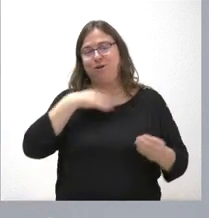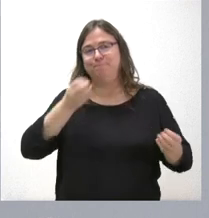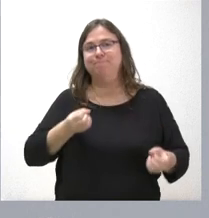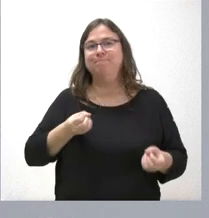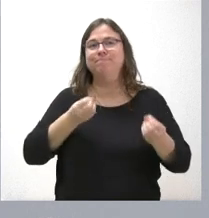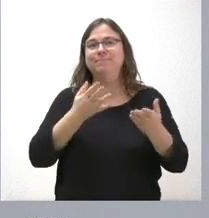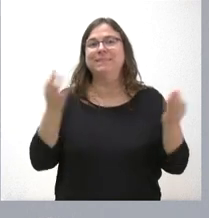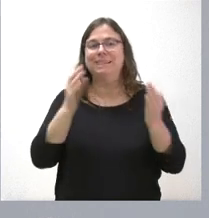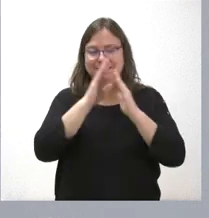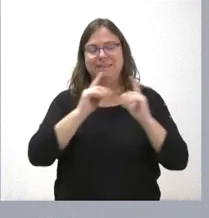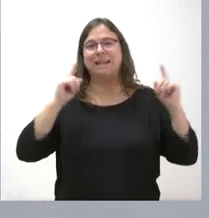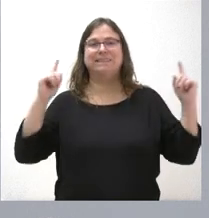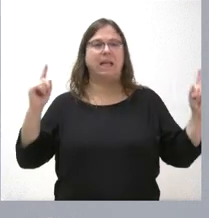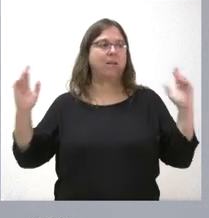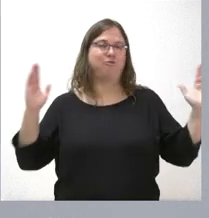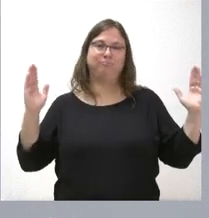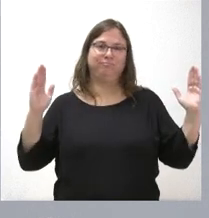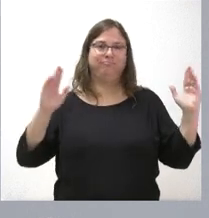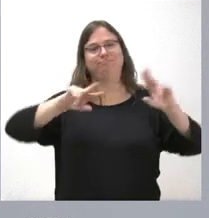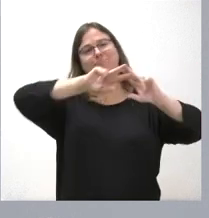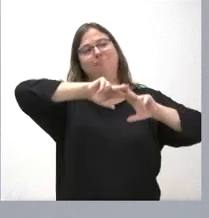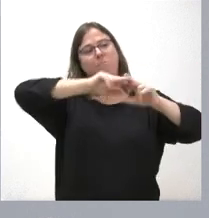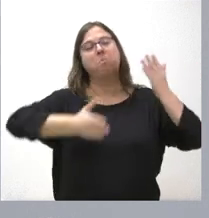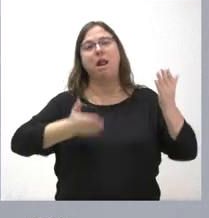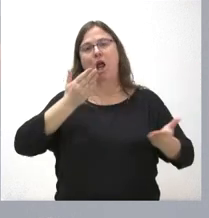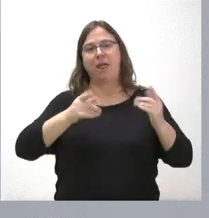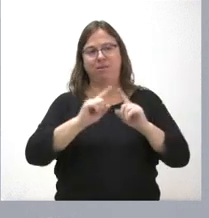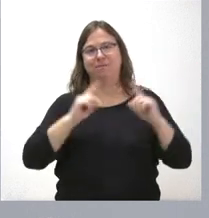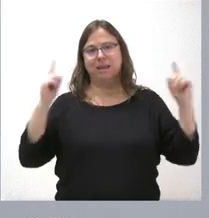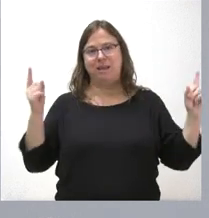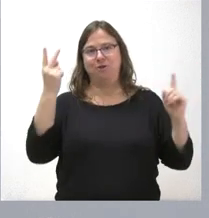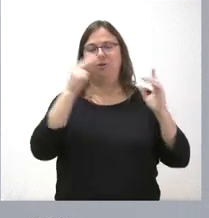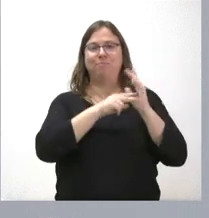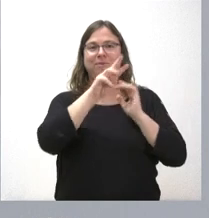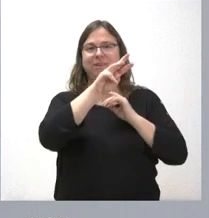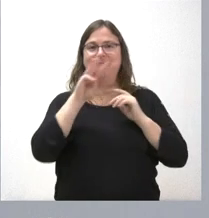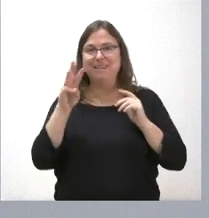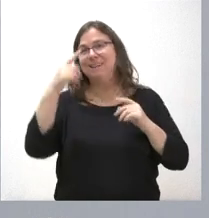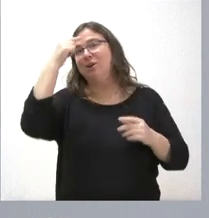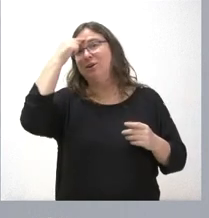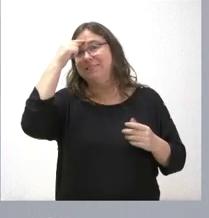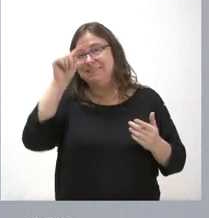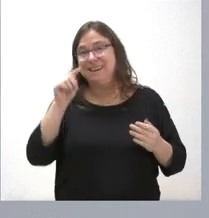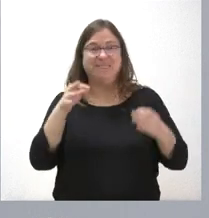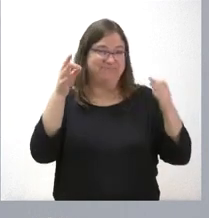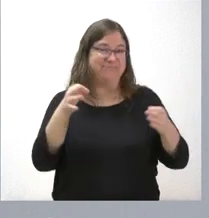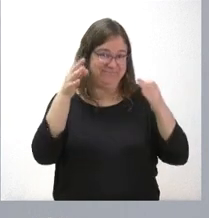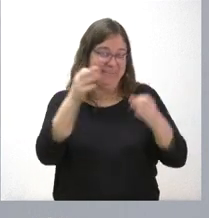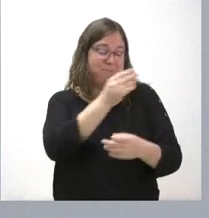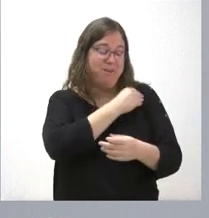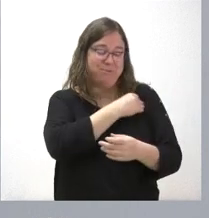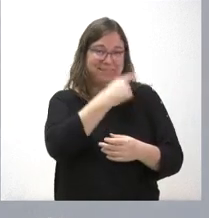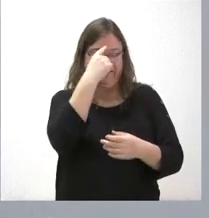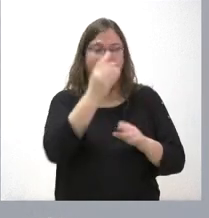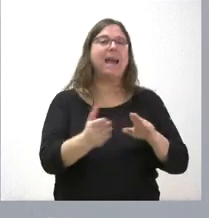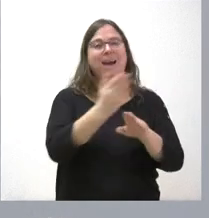este año, de lo que ha sido este ejercicio, que, como sé que seguramente lo van a preguntar, pues ya me